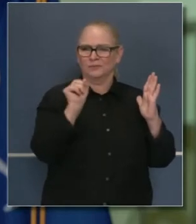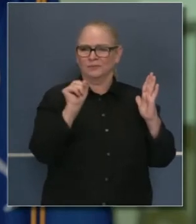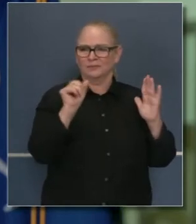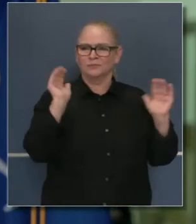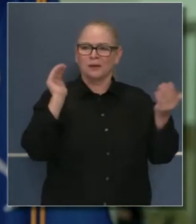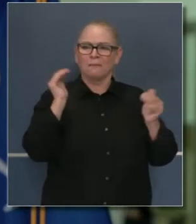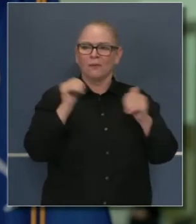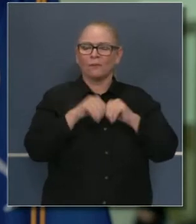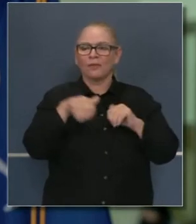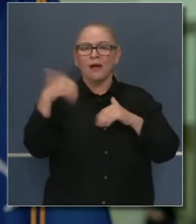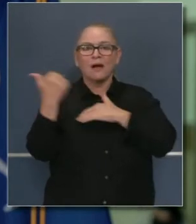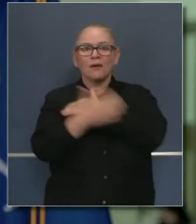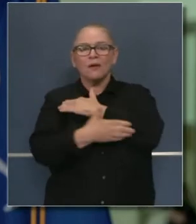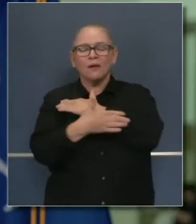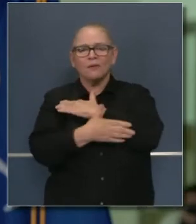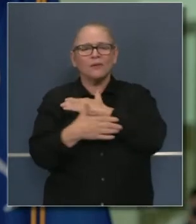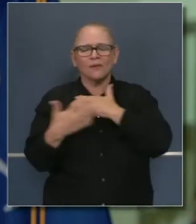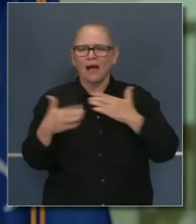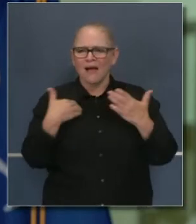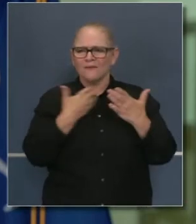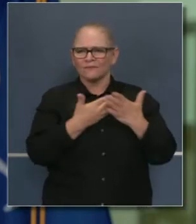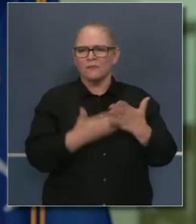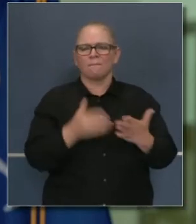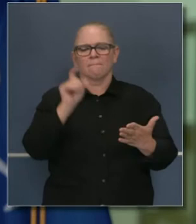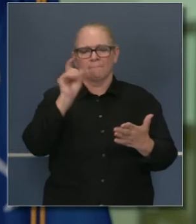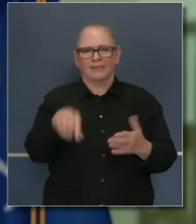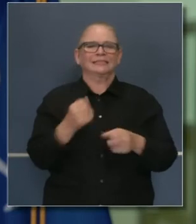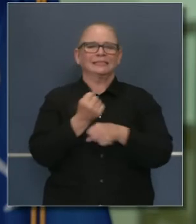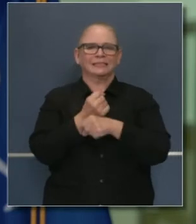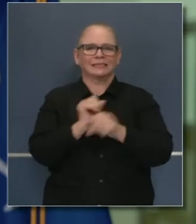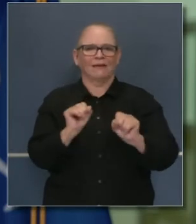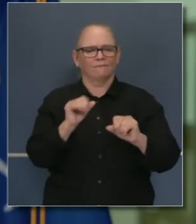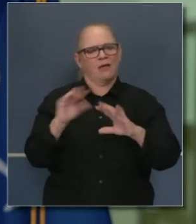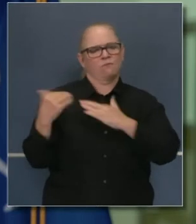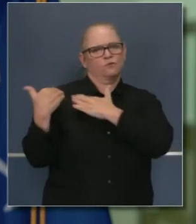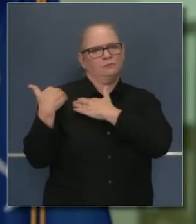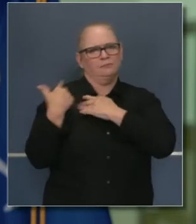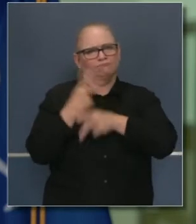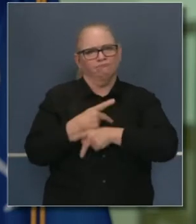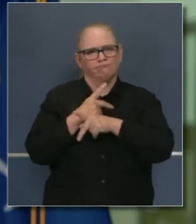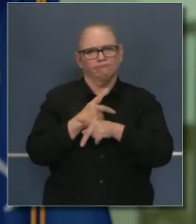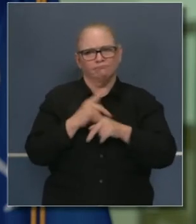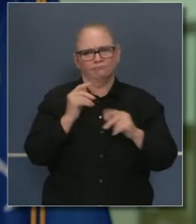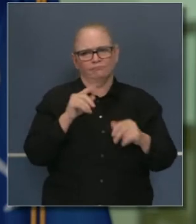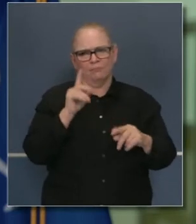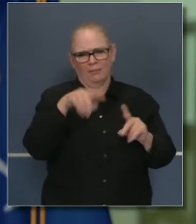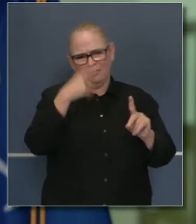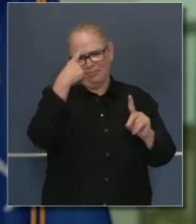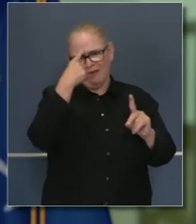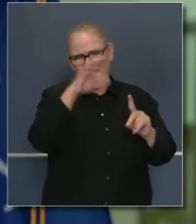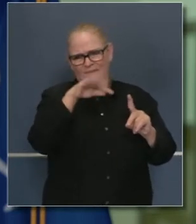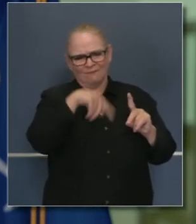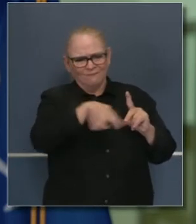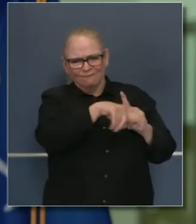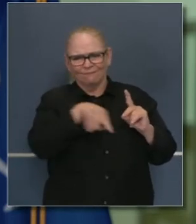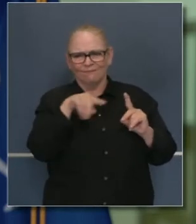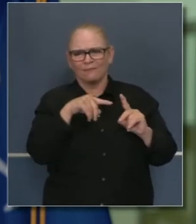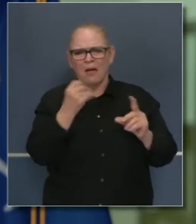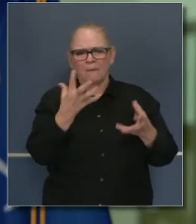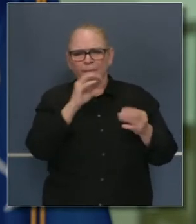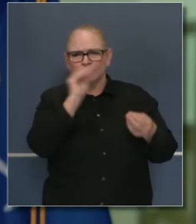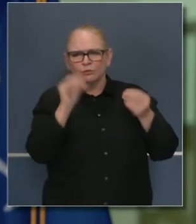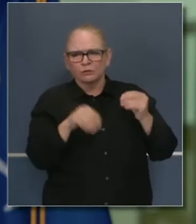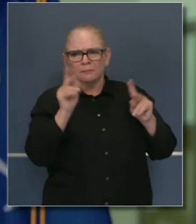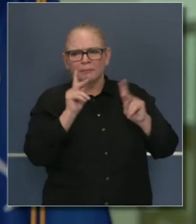la manera de hacerlo responsablemente y seguramente es considerar cuáles son las tasas de infección y de